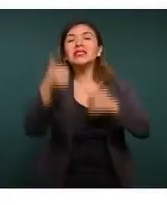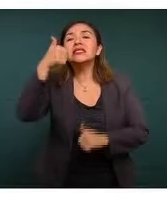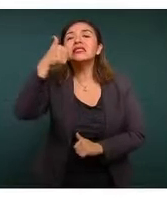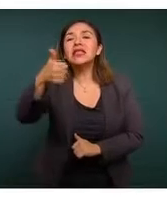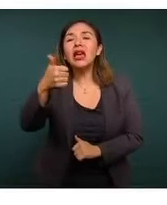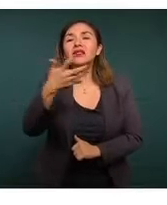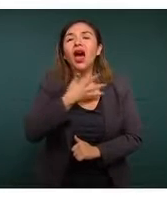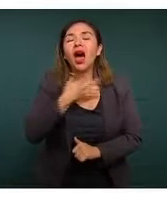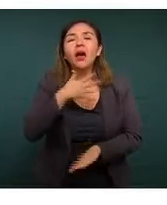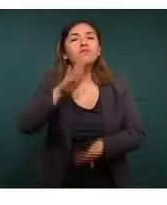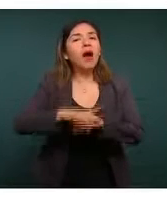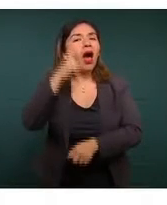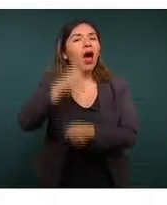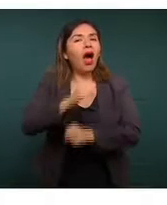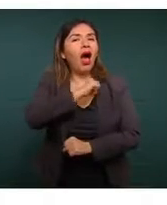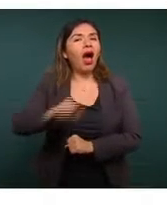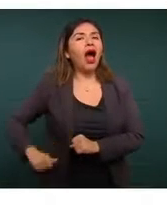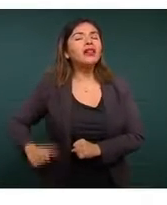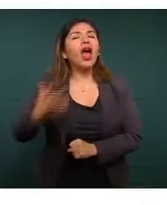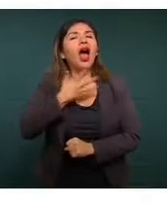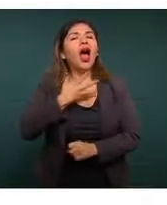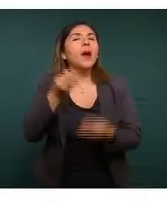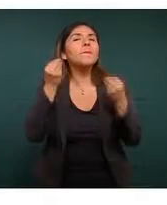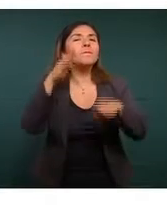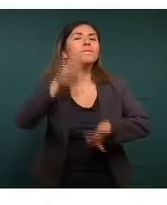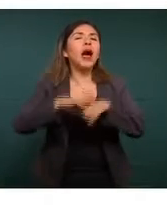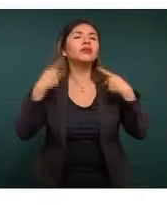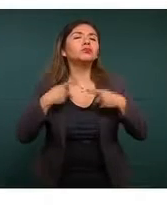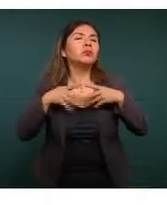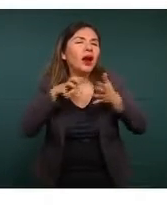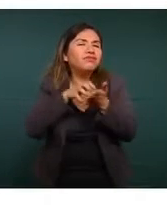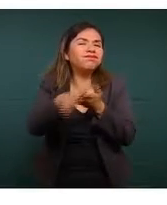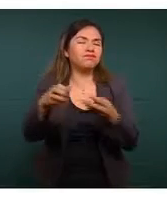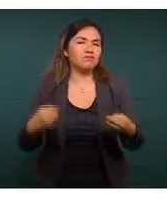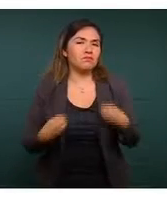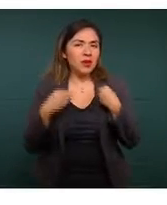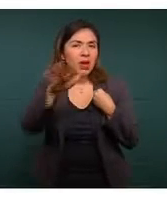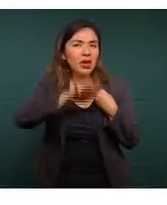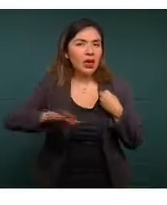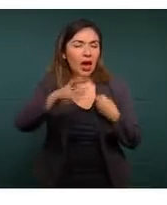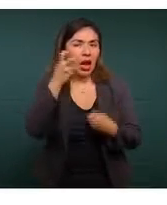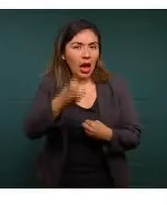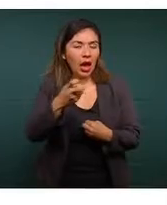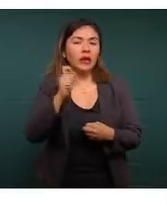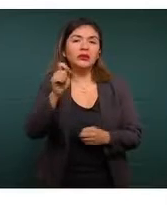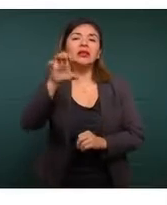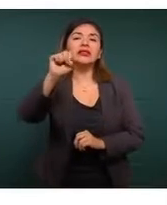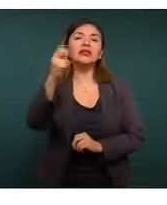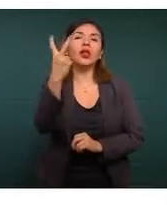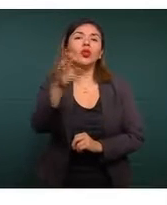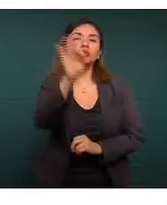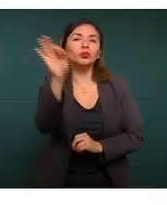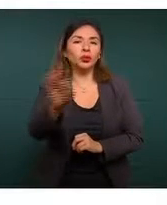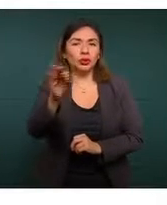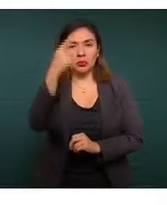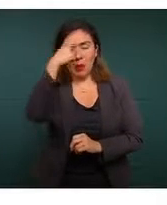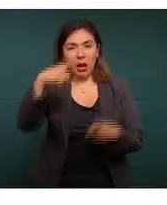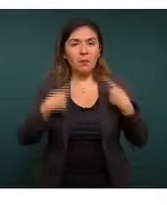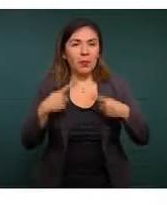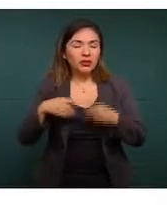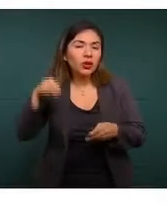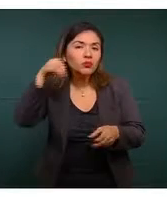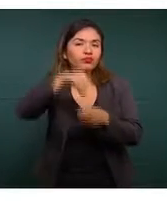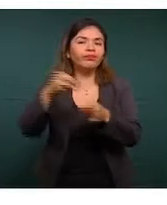seis alcaldías que tienen la mayor cantidad de población, donde decíamos que tiene el 62 por ciento de los